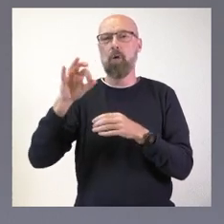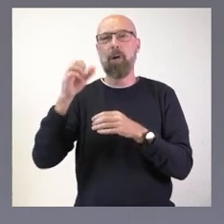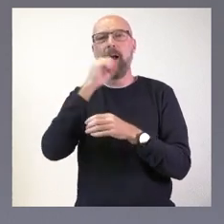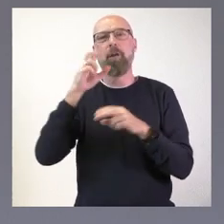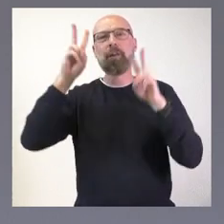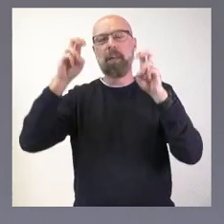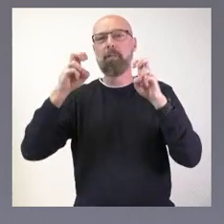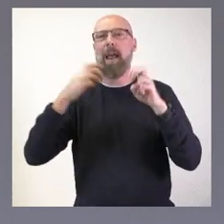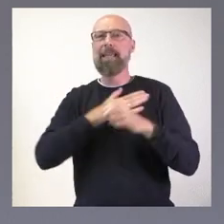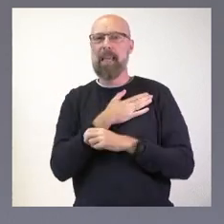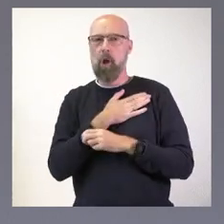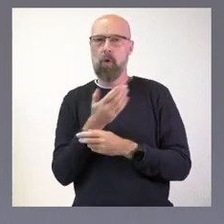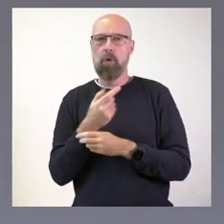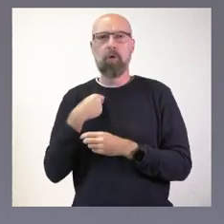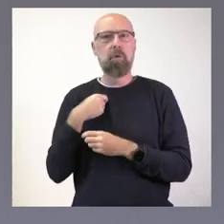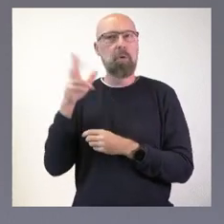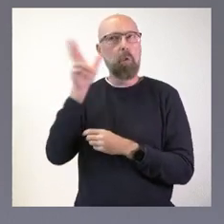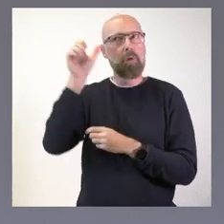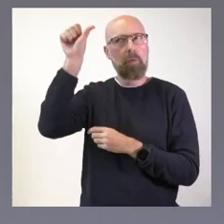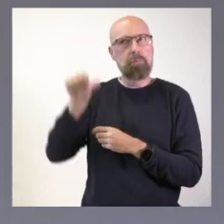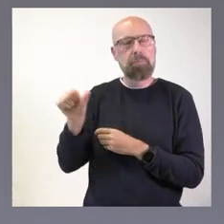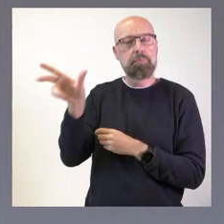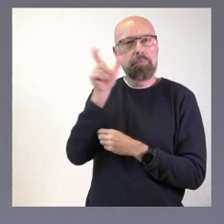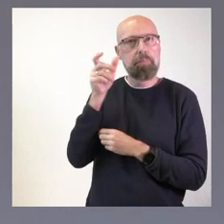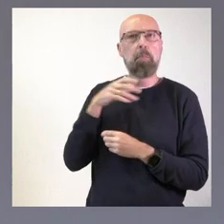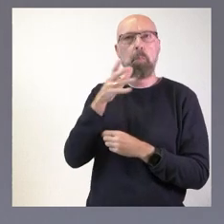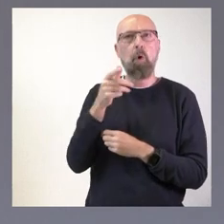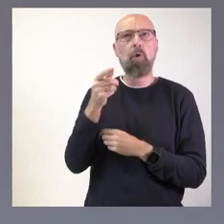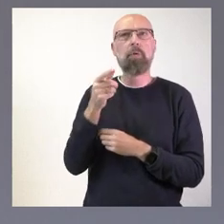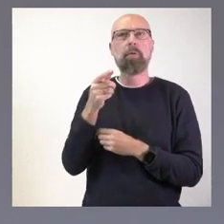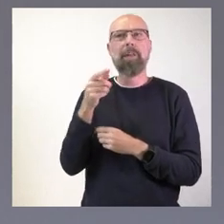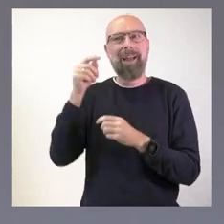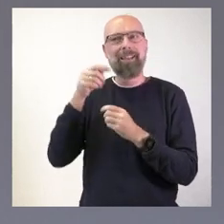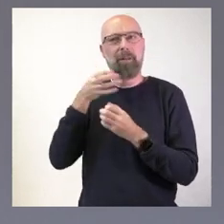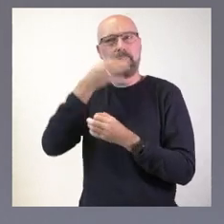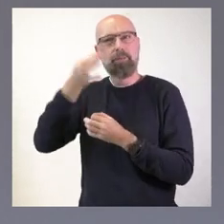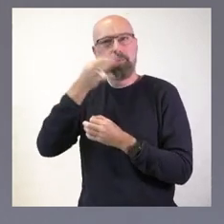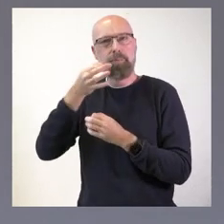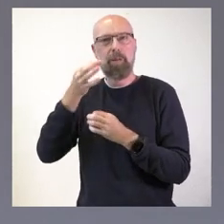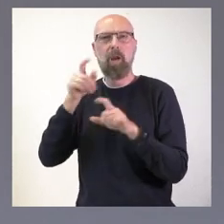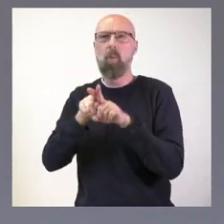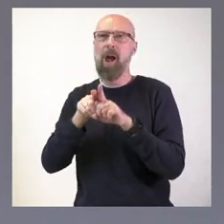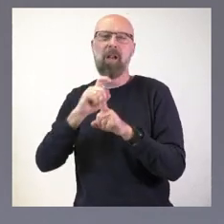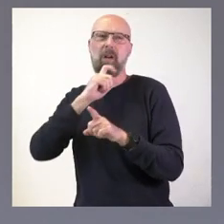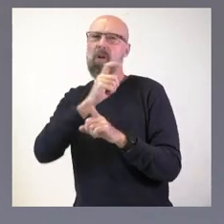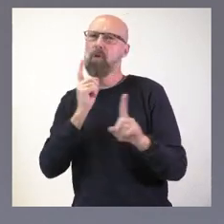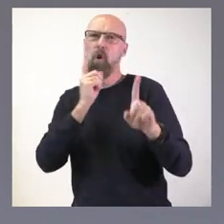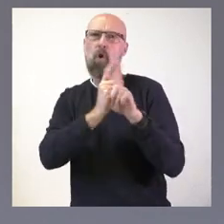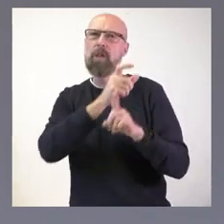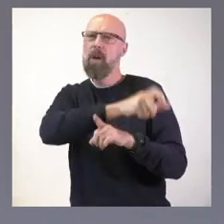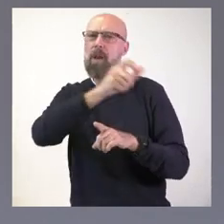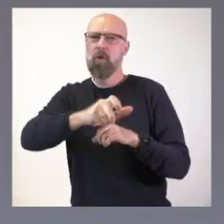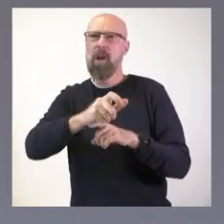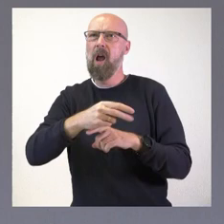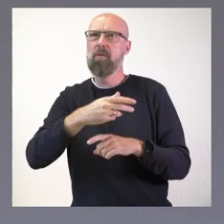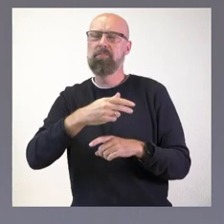y ver cómo ahí expresa su máxima repulsa contra todos aquellos hombres cobardes y desalmados que